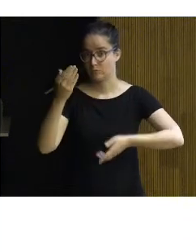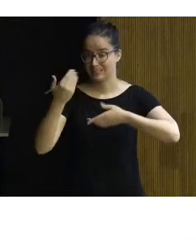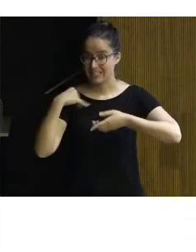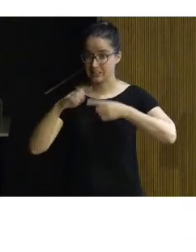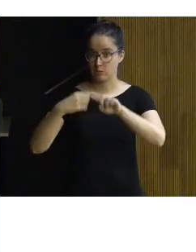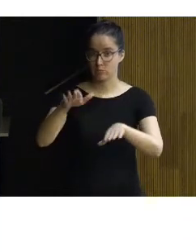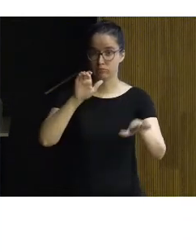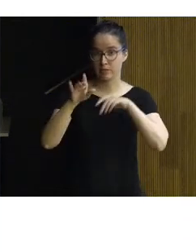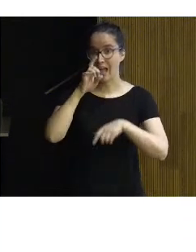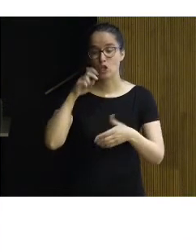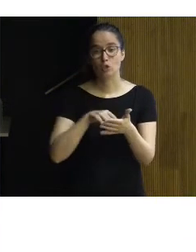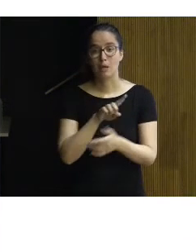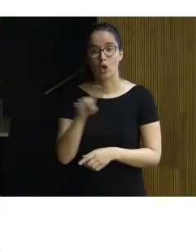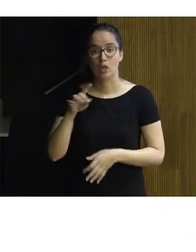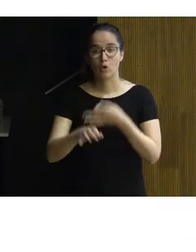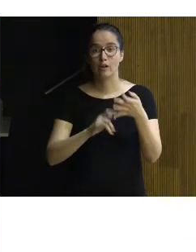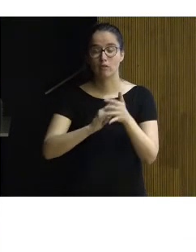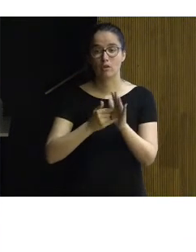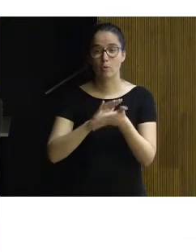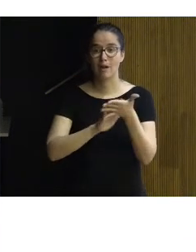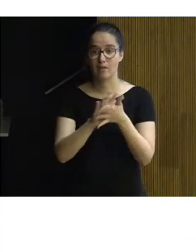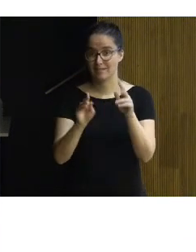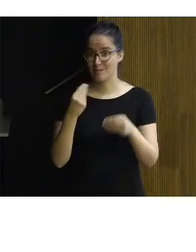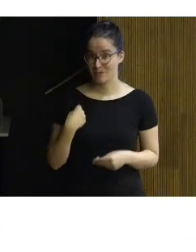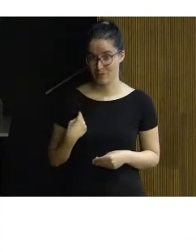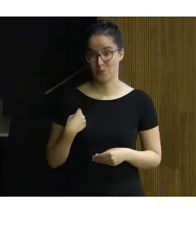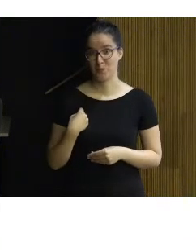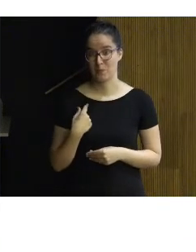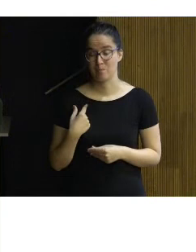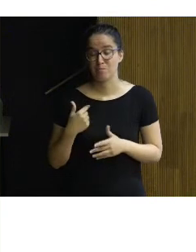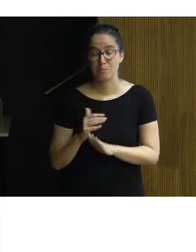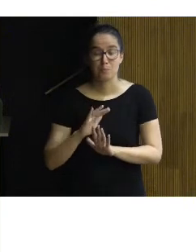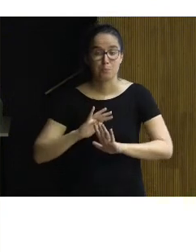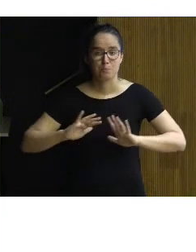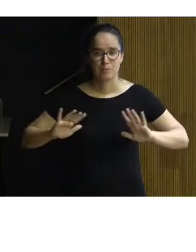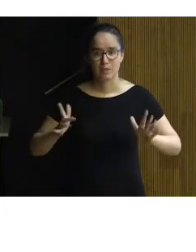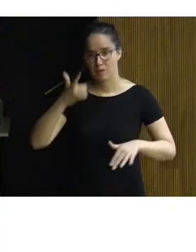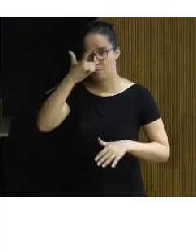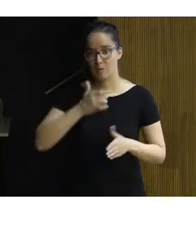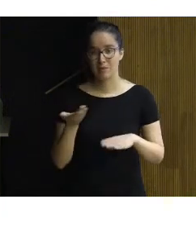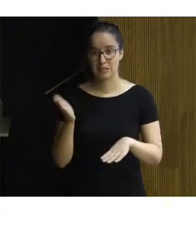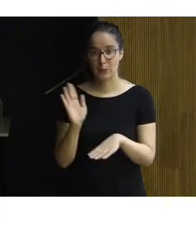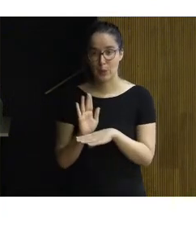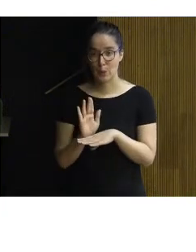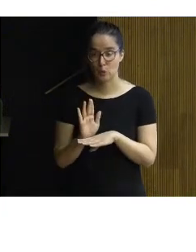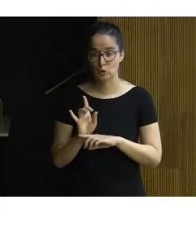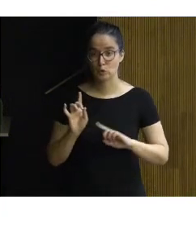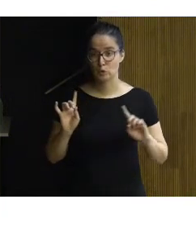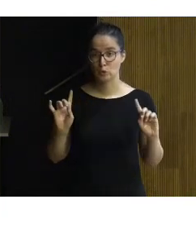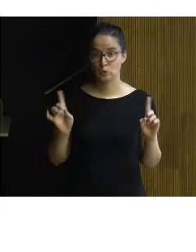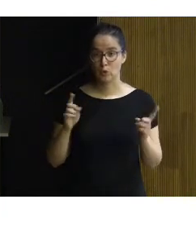constituimos en 2011 un órgano técnico para hablar de esto. Simplemente, mi presentación va a ser simplemente